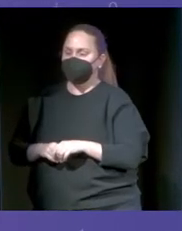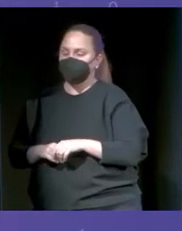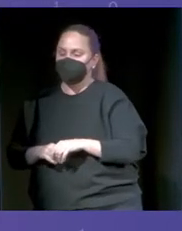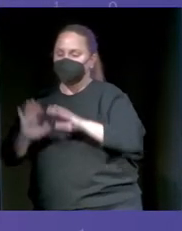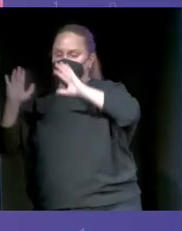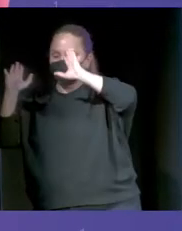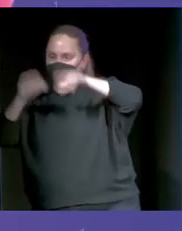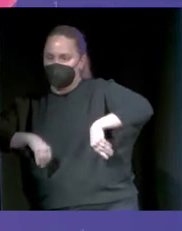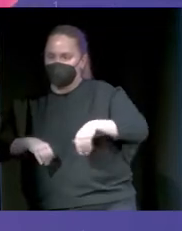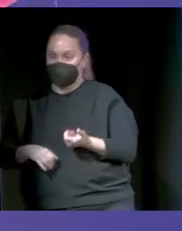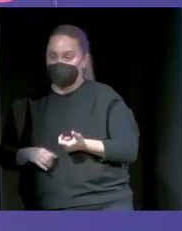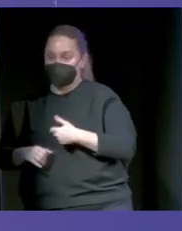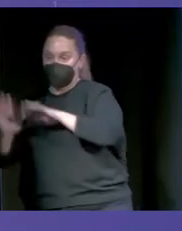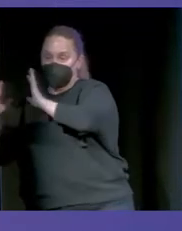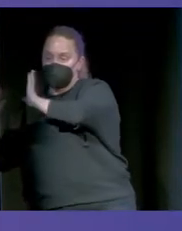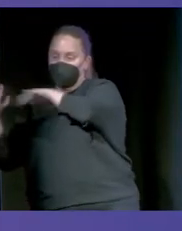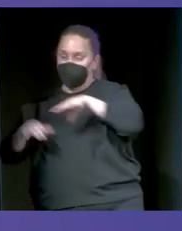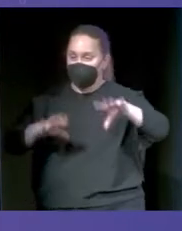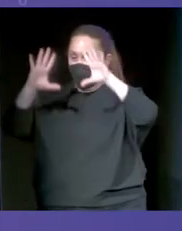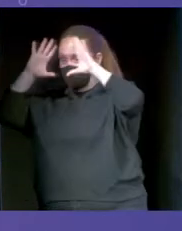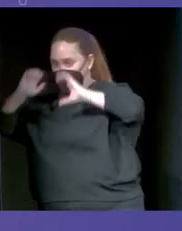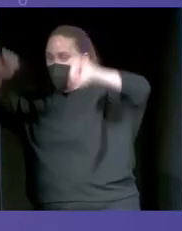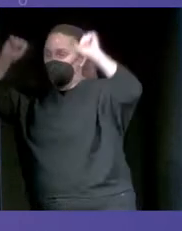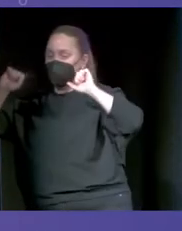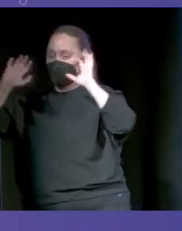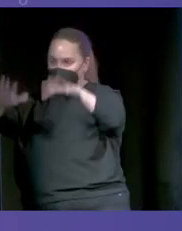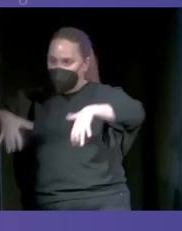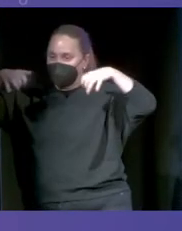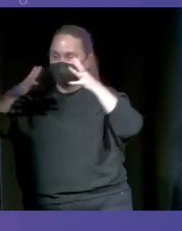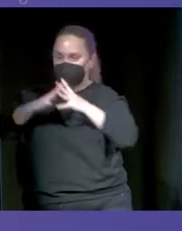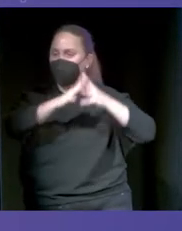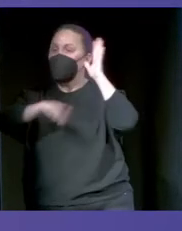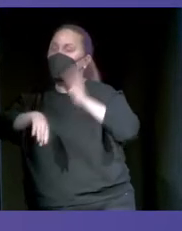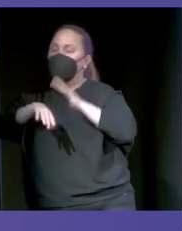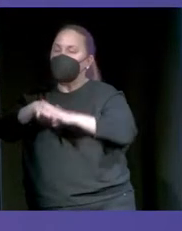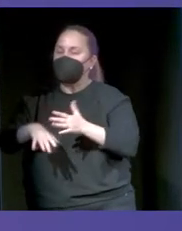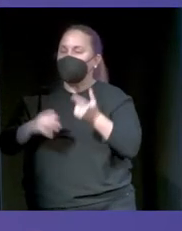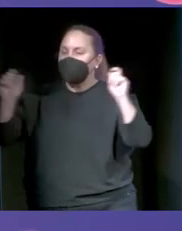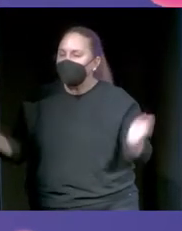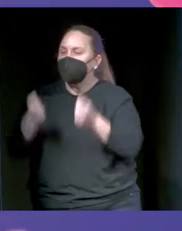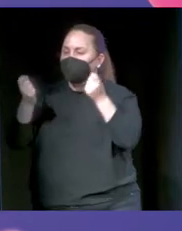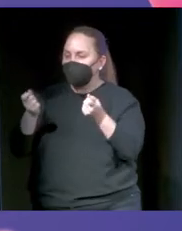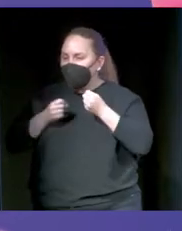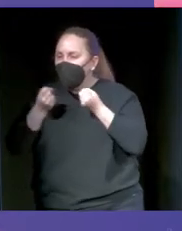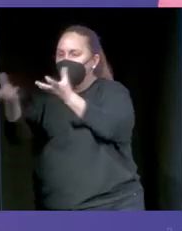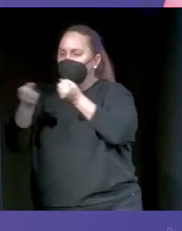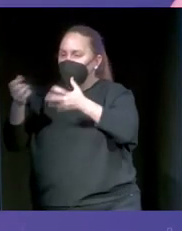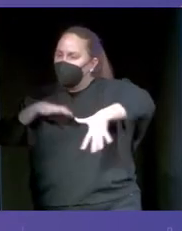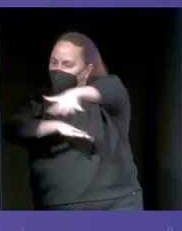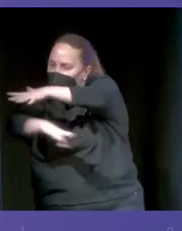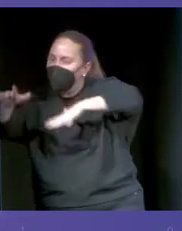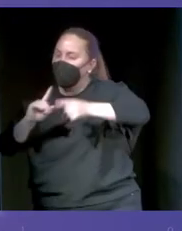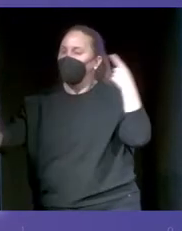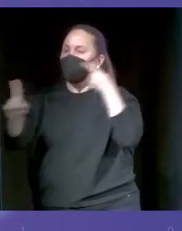en el Congreso de los Estados Unidos por culpa de toda la campaña de desinformación. Pero esto no va de política. David lo dijo antes muy bien.